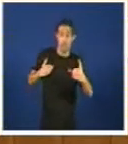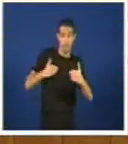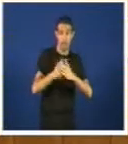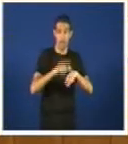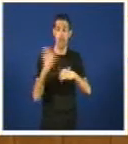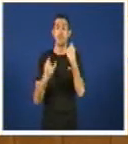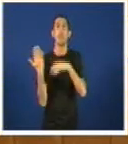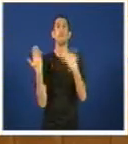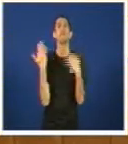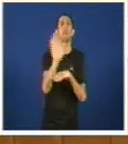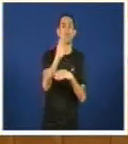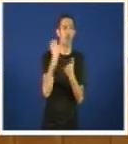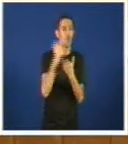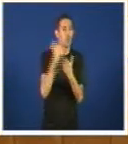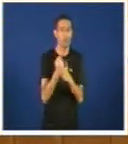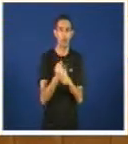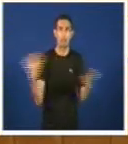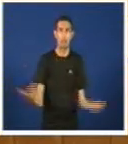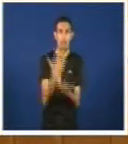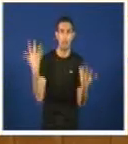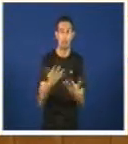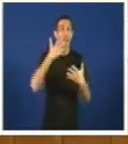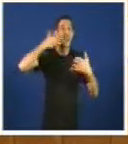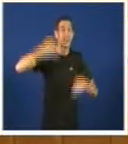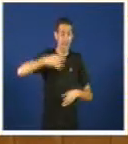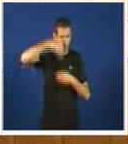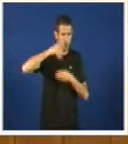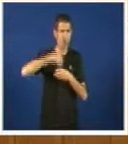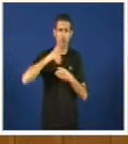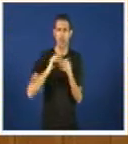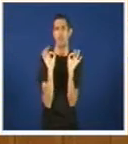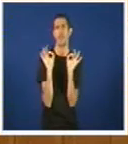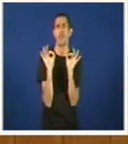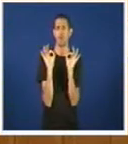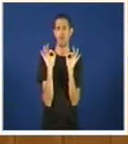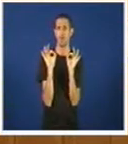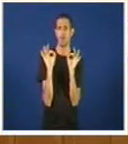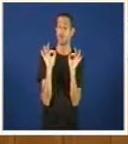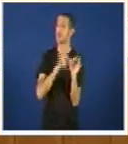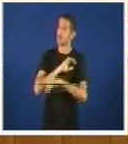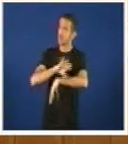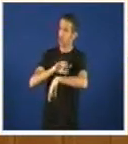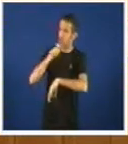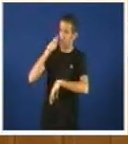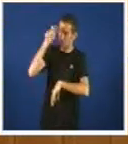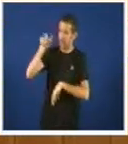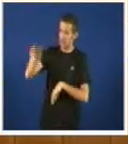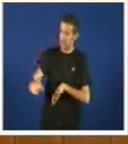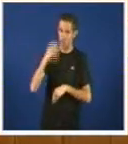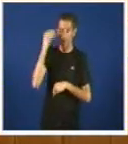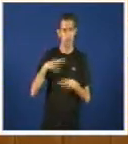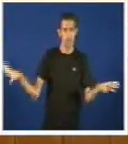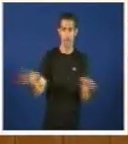presentan un documento que ten moita palla pero que non ten nada de contido creo que, señor consellero, isto é o mellor resumo